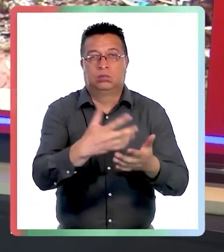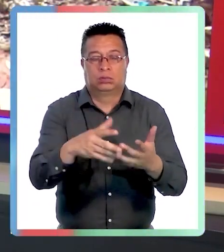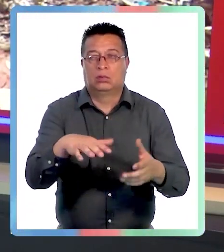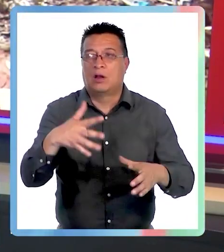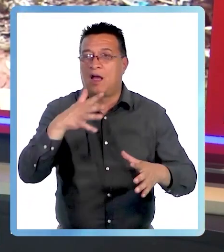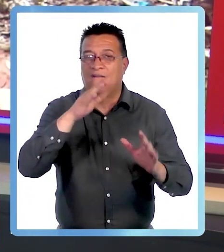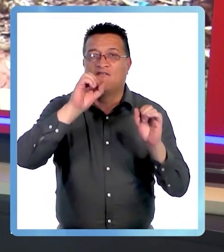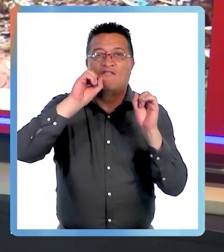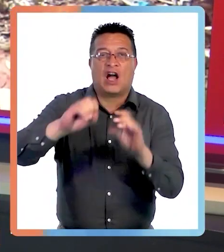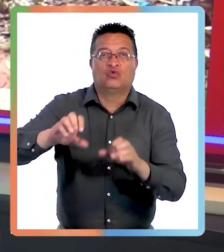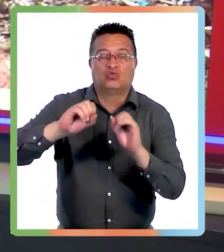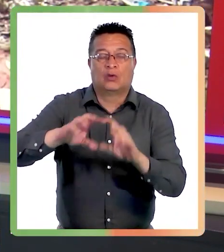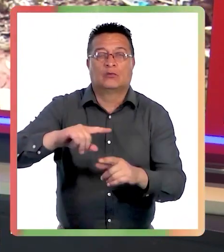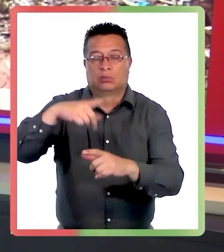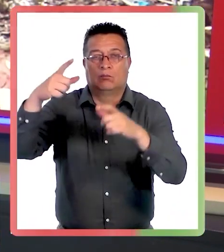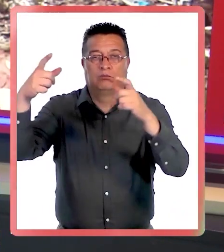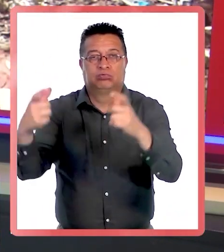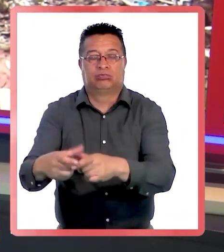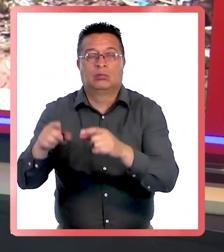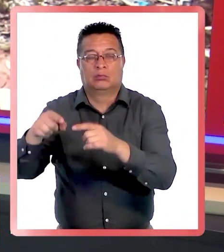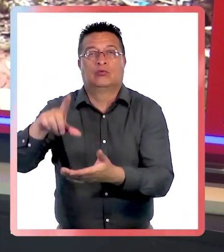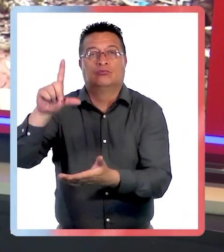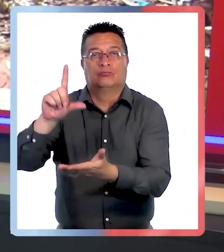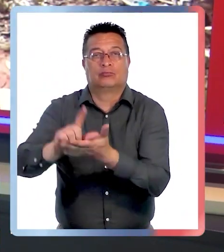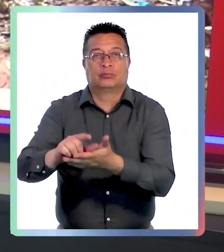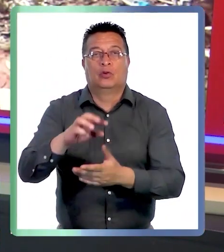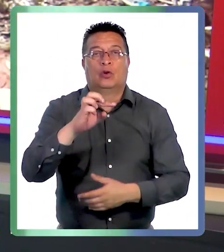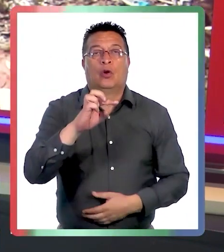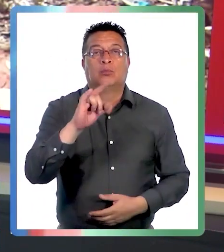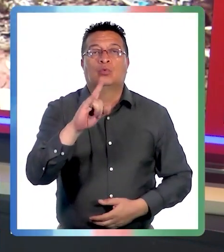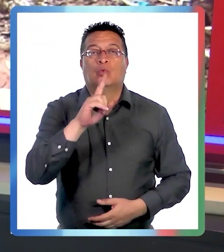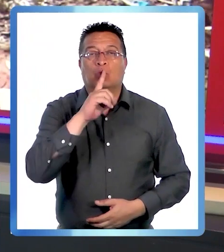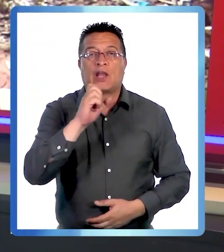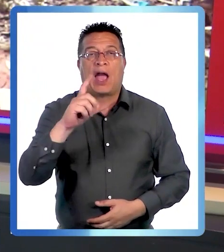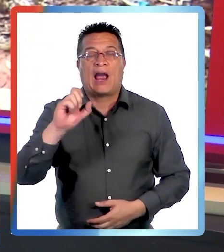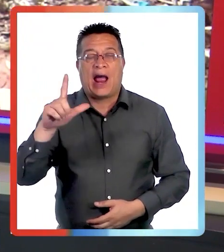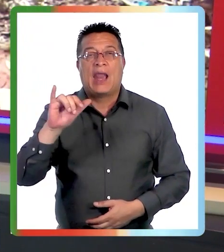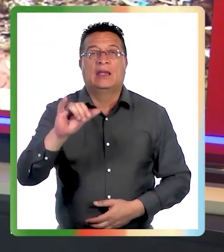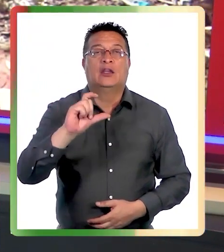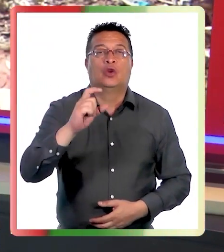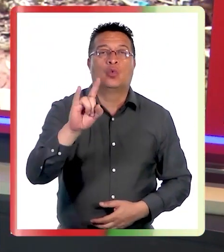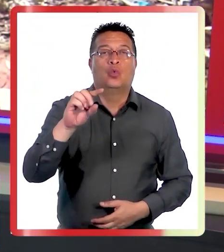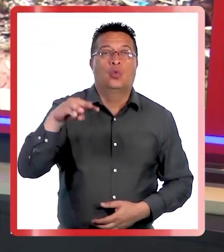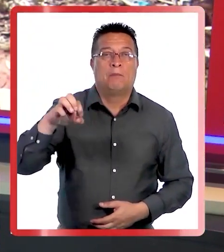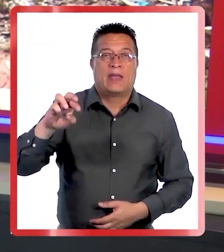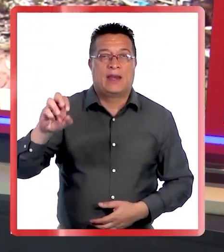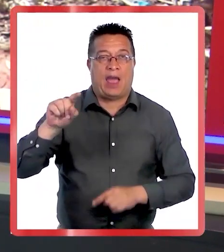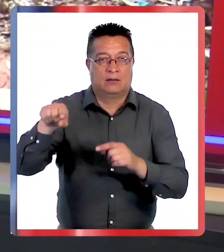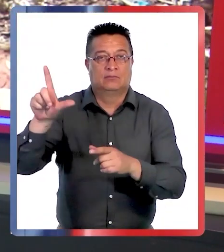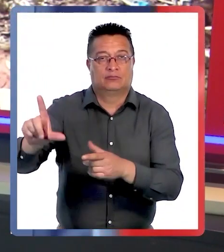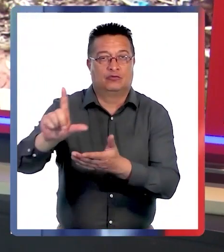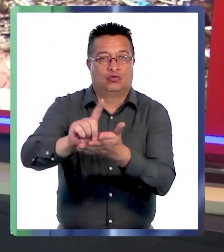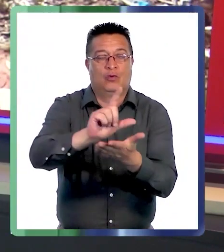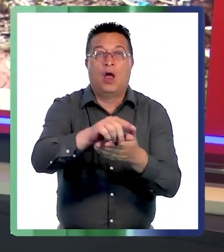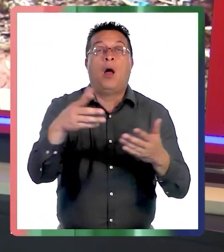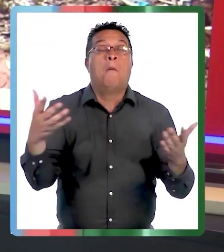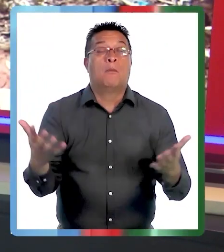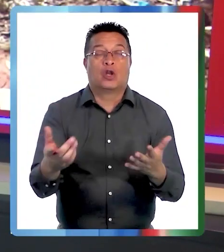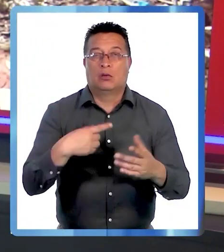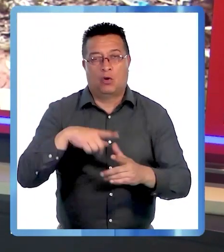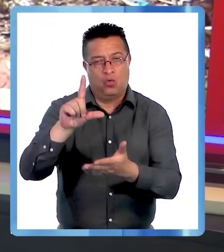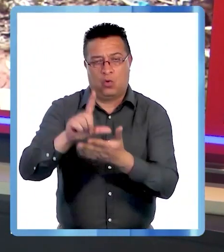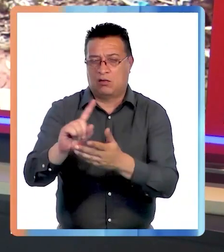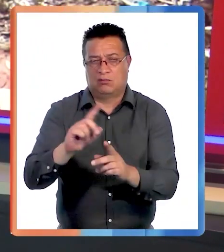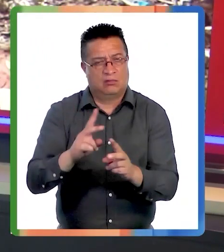sanitario que se emplazaría en las localidades de Putagán y Gumera. Esto porque, según señalan, el lugar no es